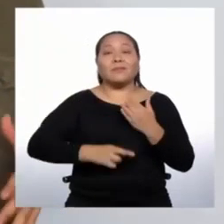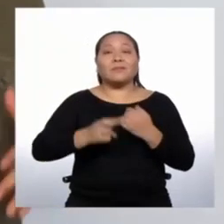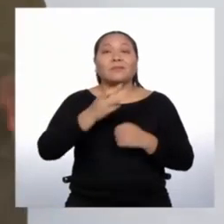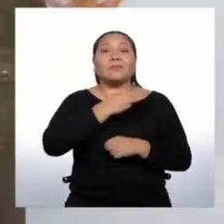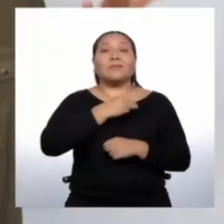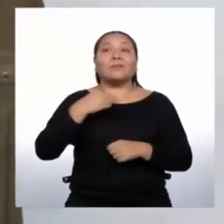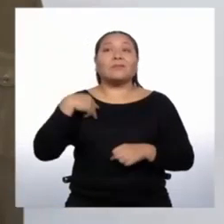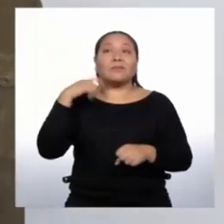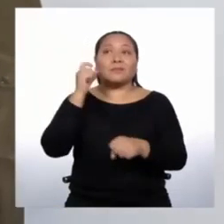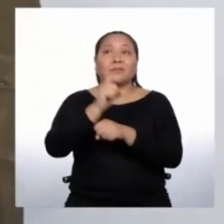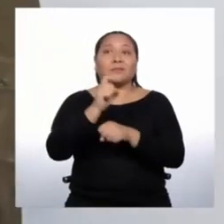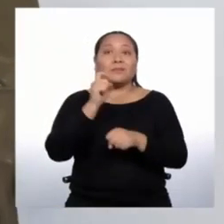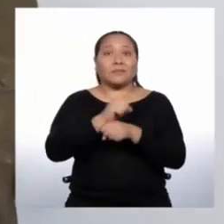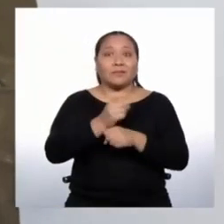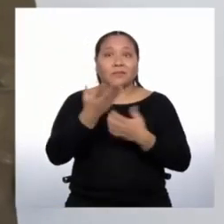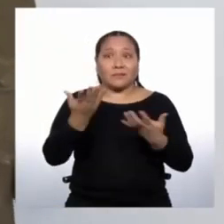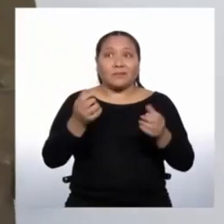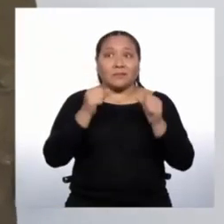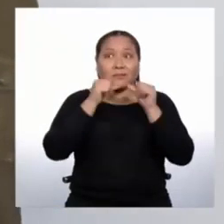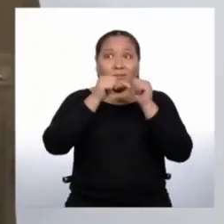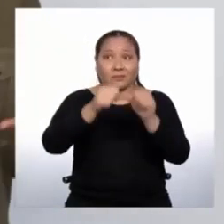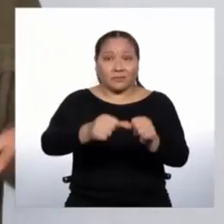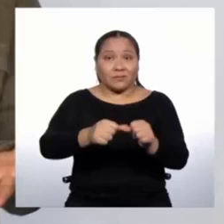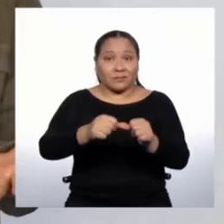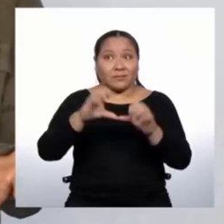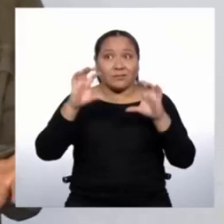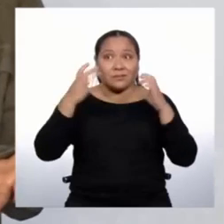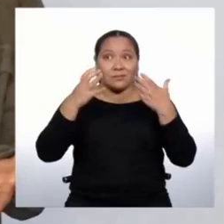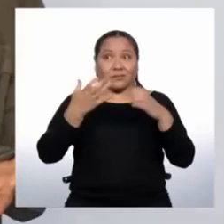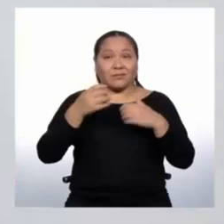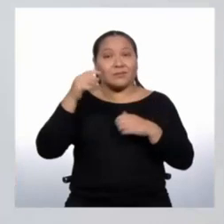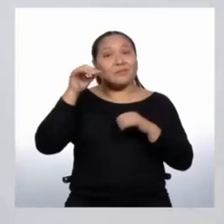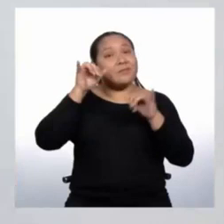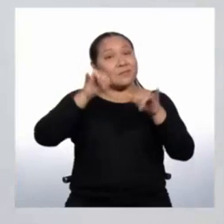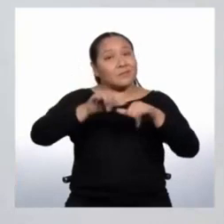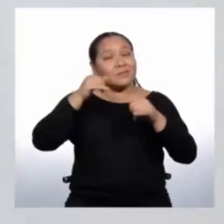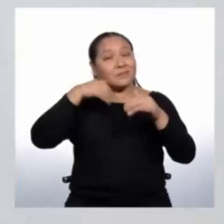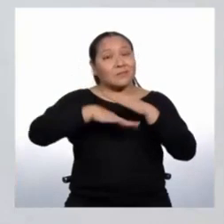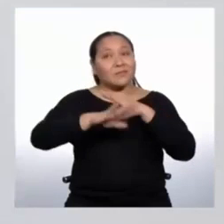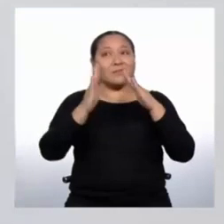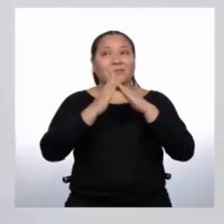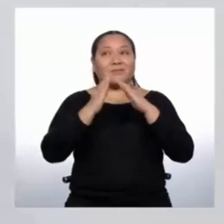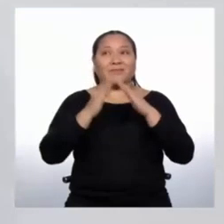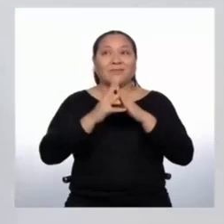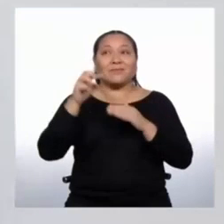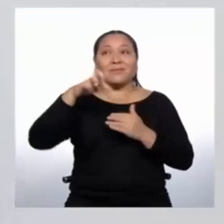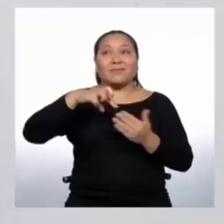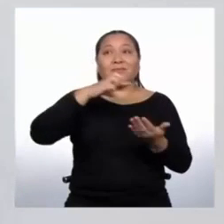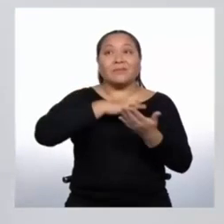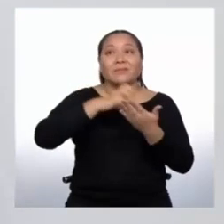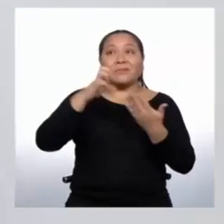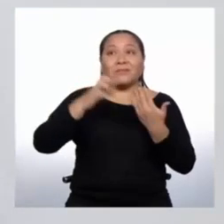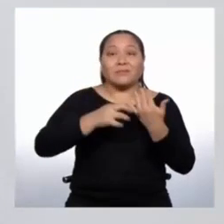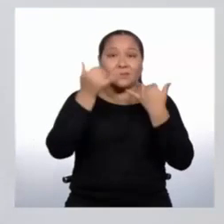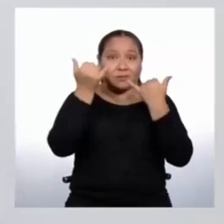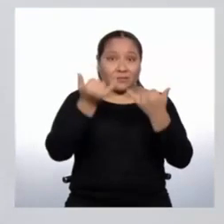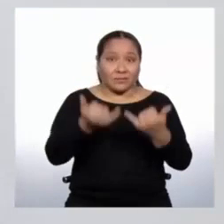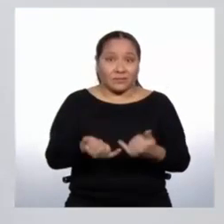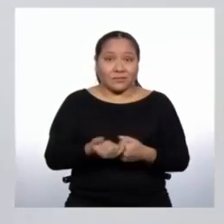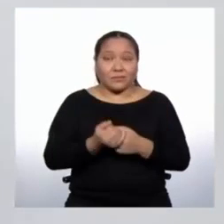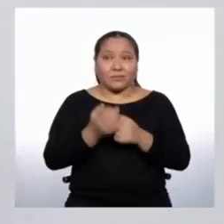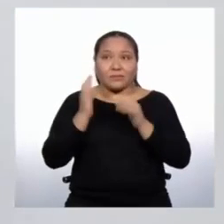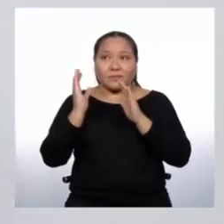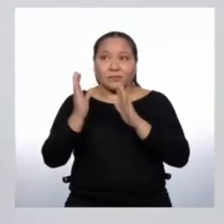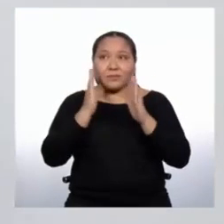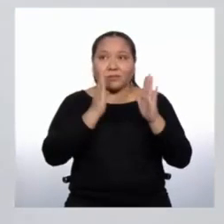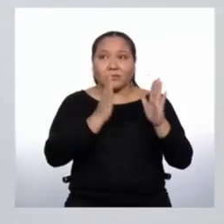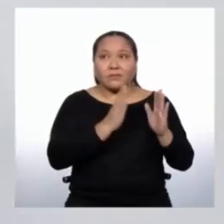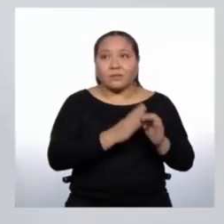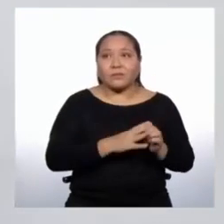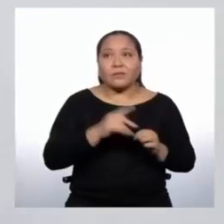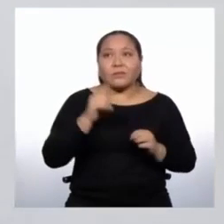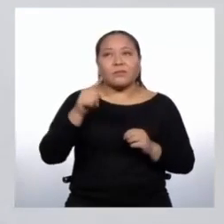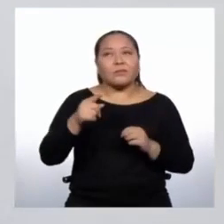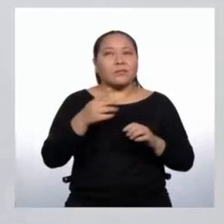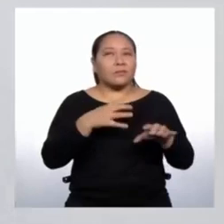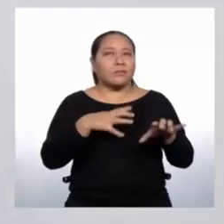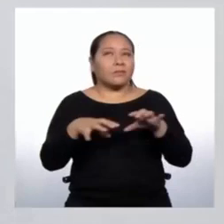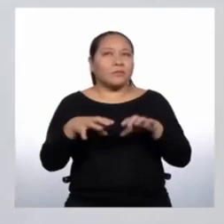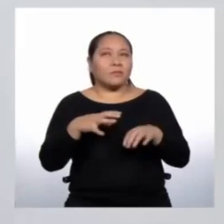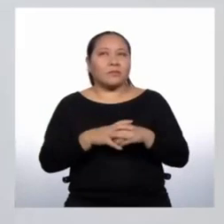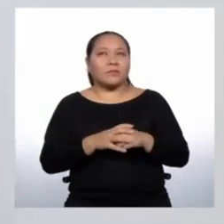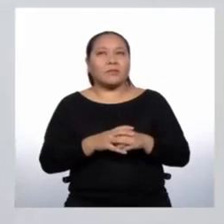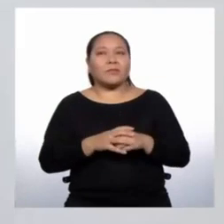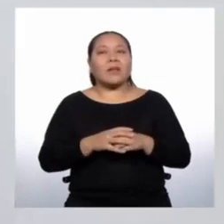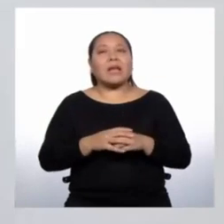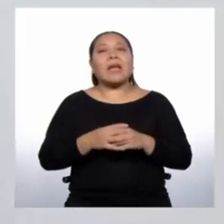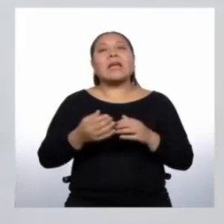Educación para continuar con las clases, pero desde casa. En el programa de hoy, desarrollaremos una actividad del área